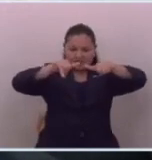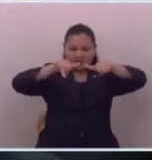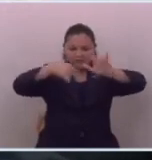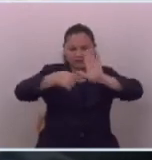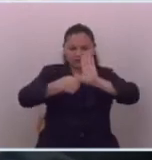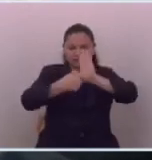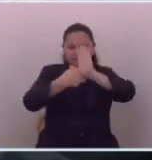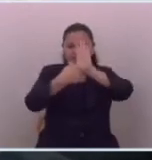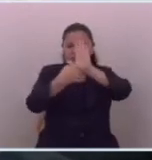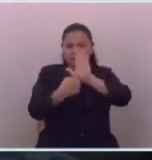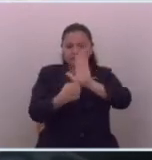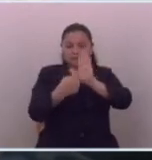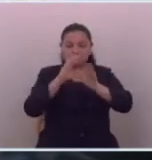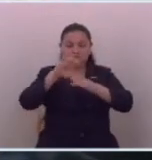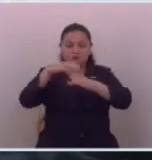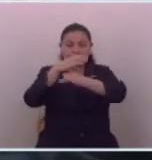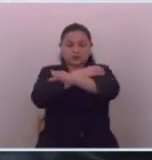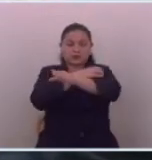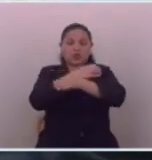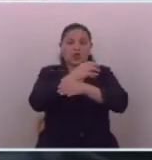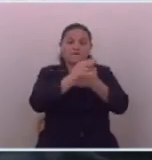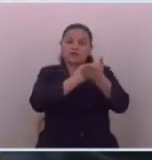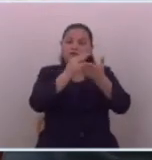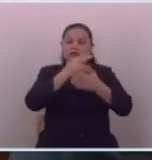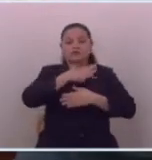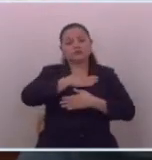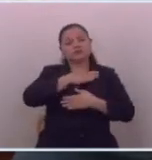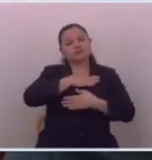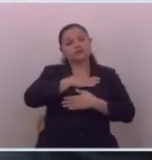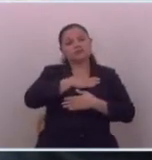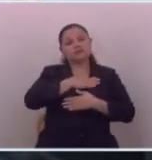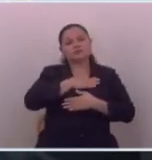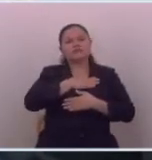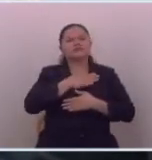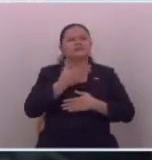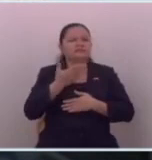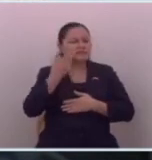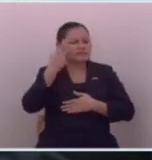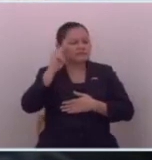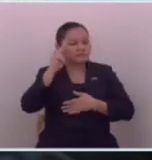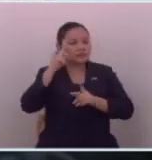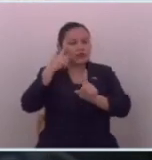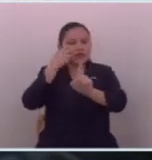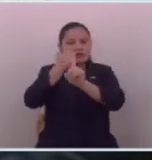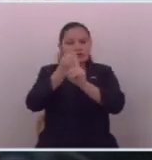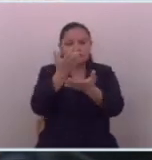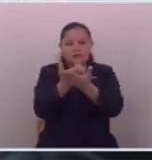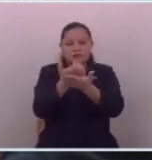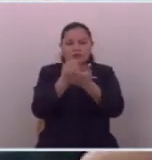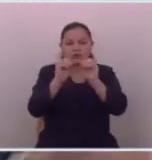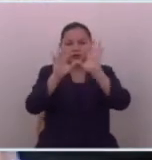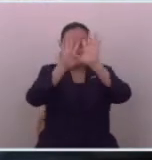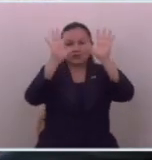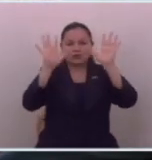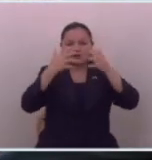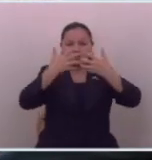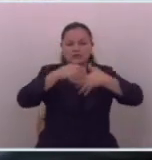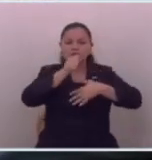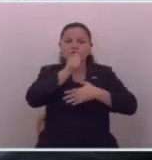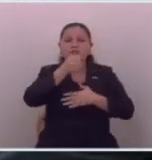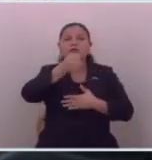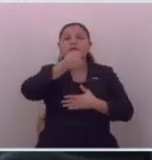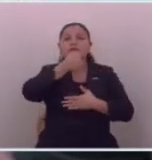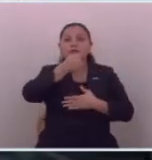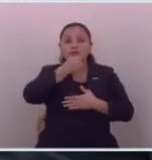presentado como los dueños de la verdad. Y esto tiene un fin económico claro, porque son empresas de la